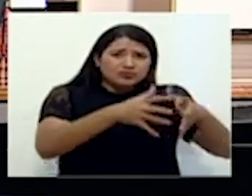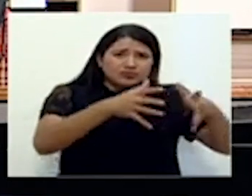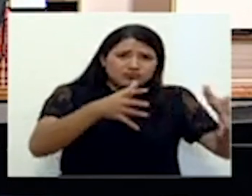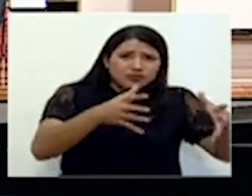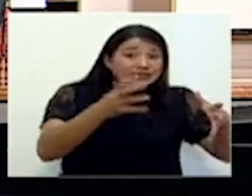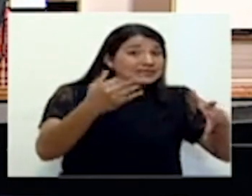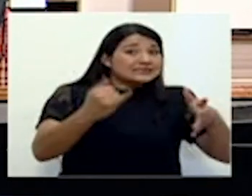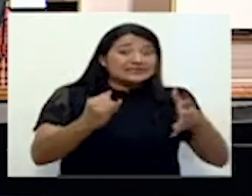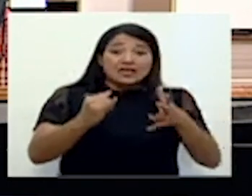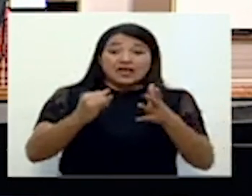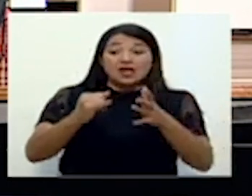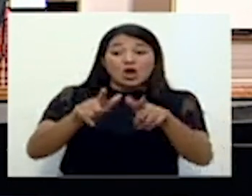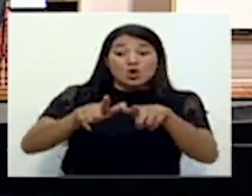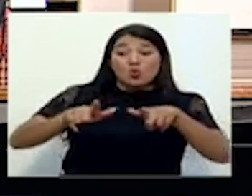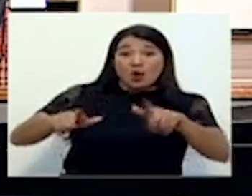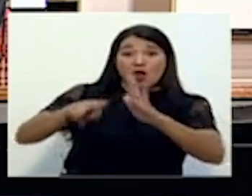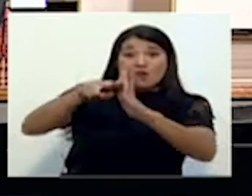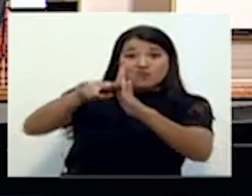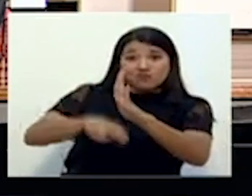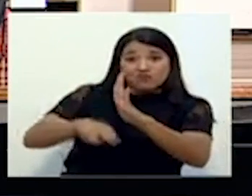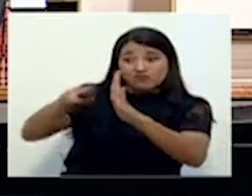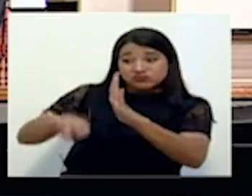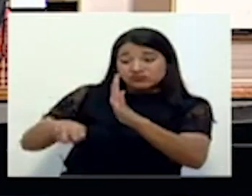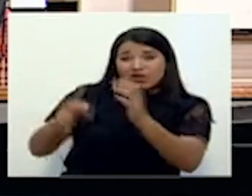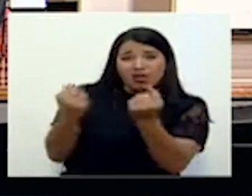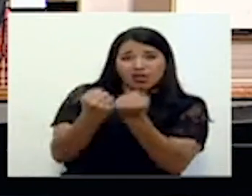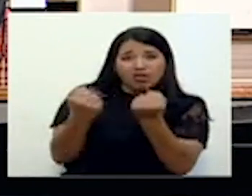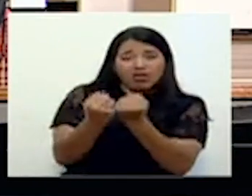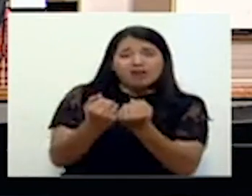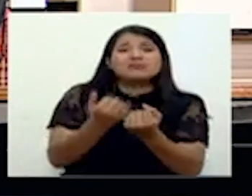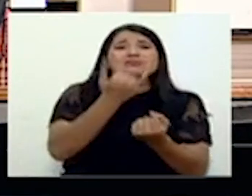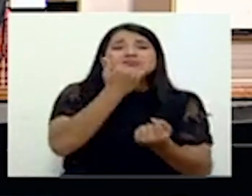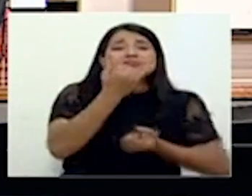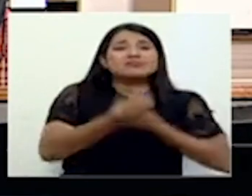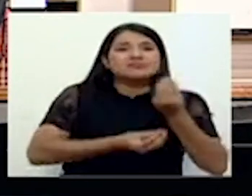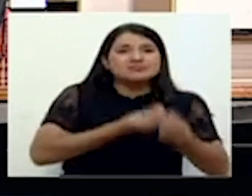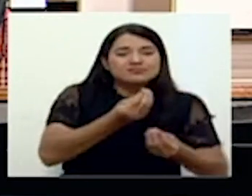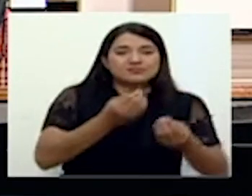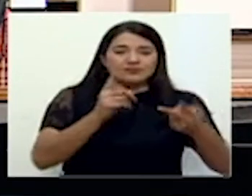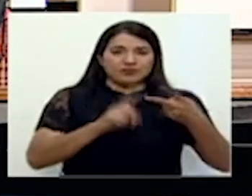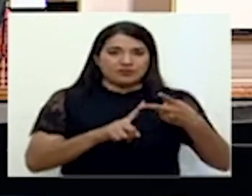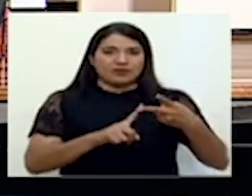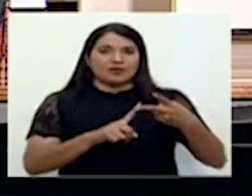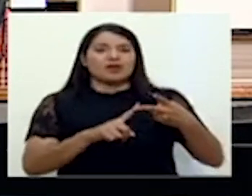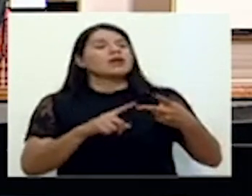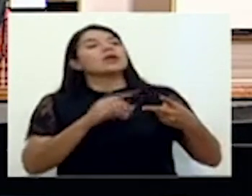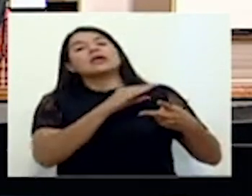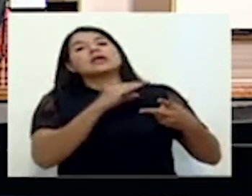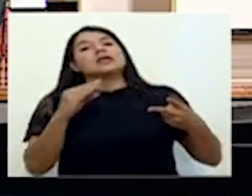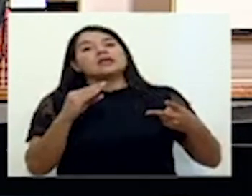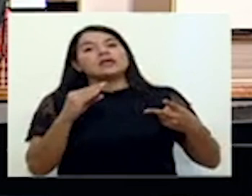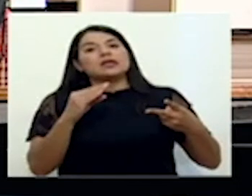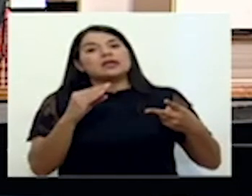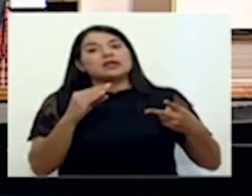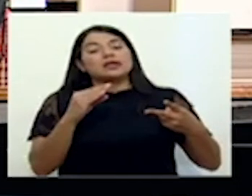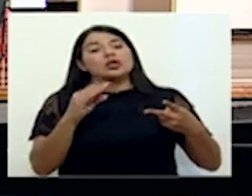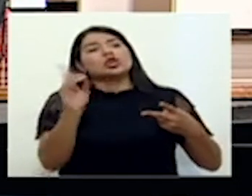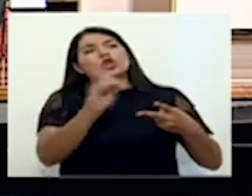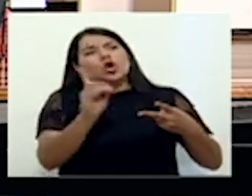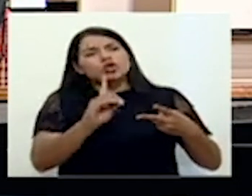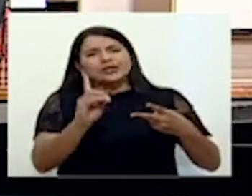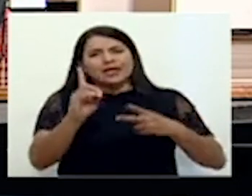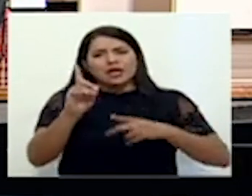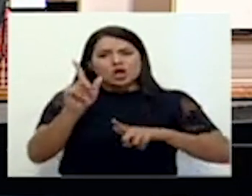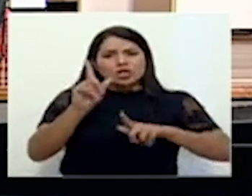dan abasto. ¿Cuál es la posibilidad que los locales de ventas operen a puerta cerrada en días que toque